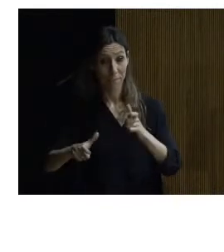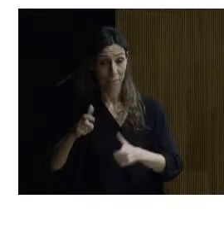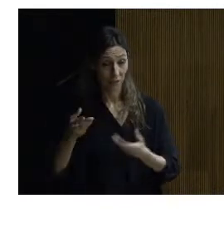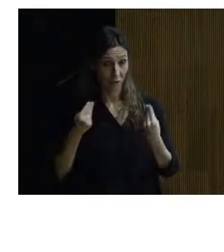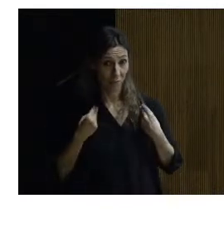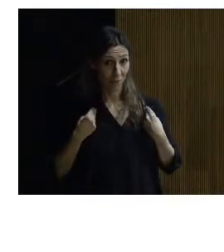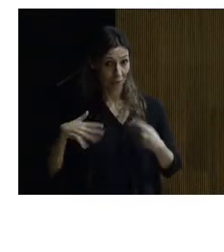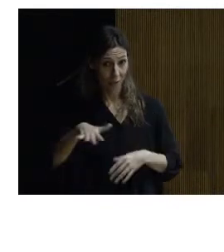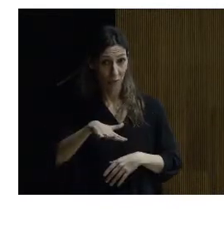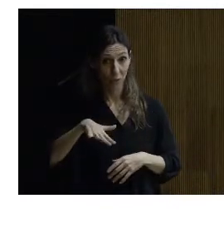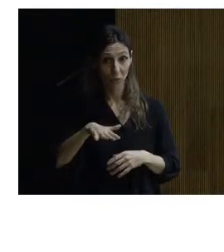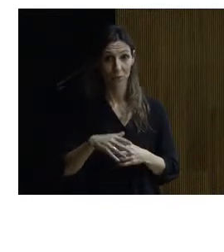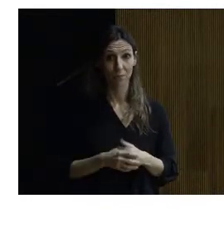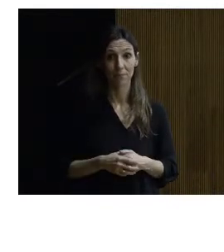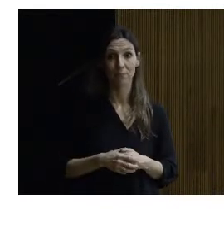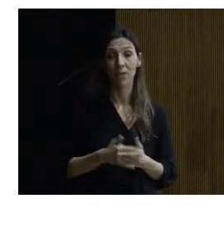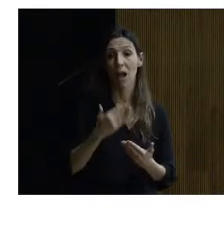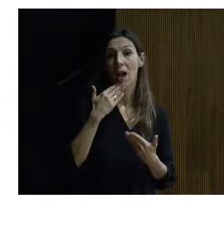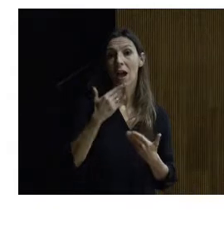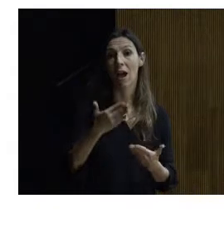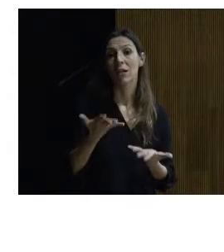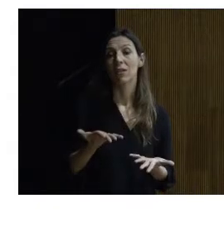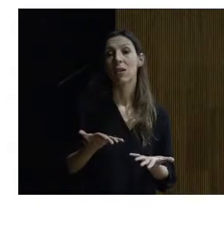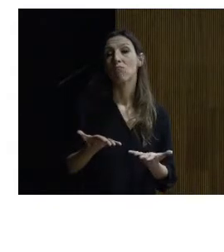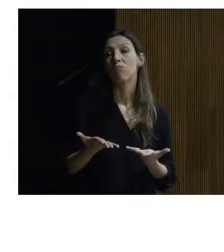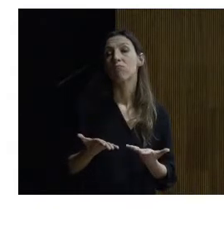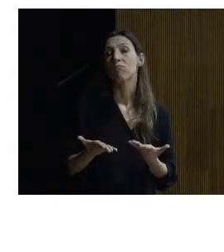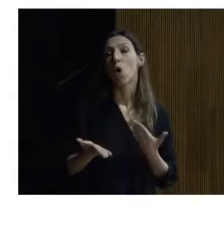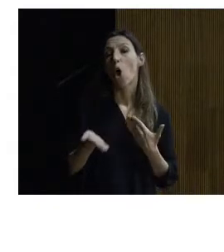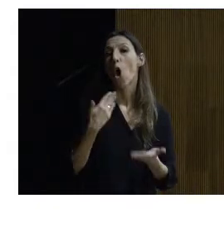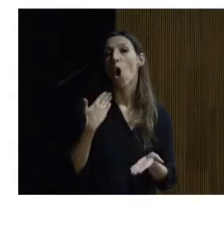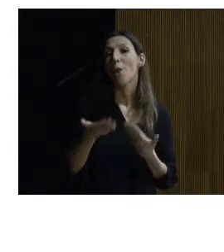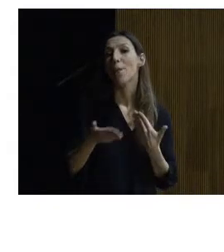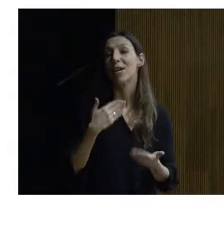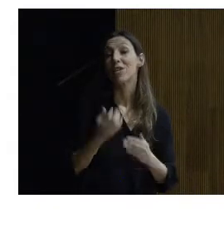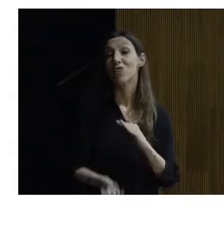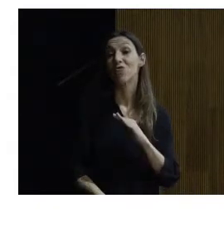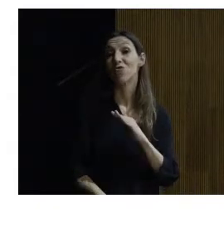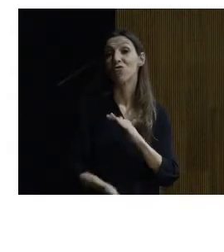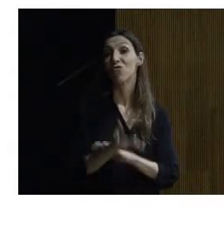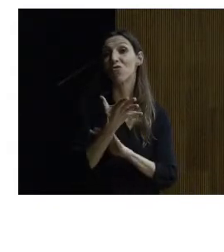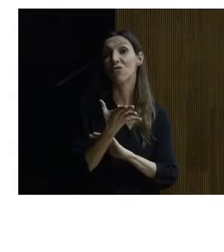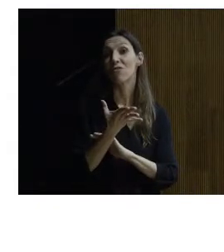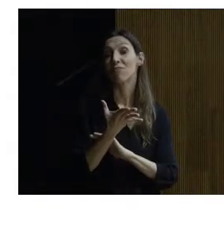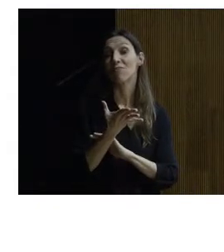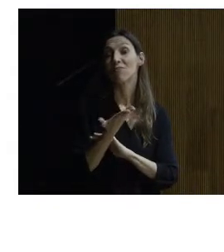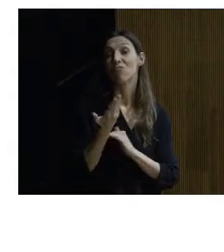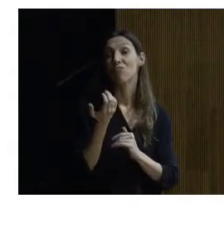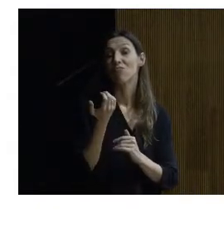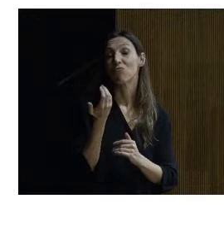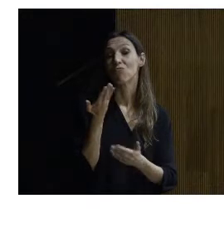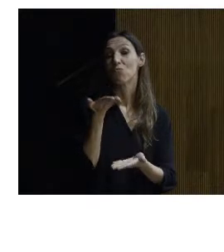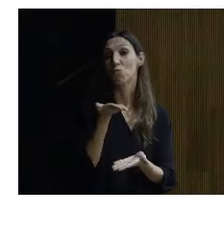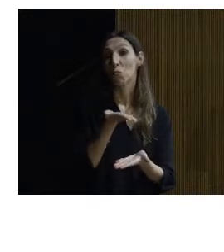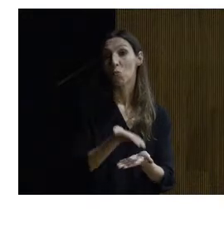fruto de esa de esas conversaciones pues surge esta propuesta por parte